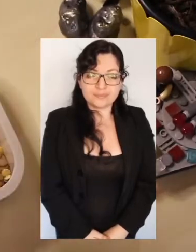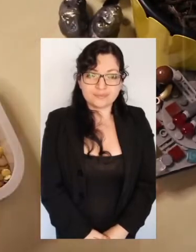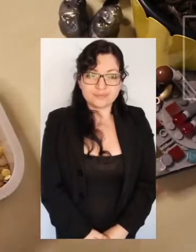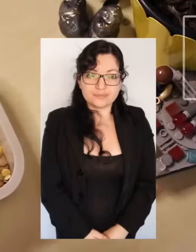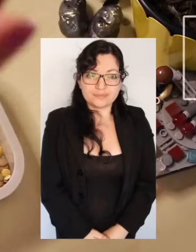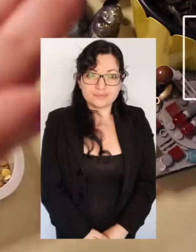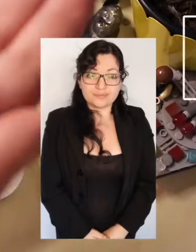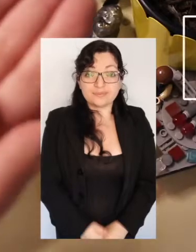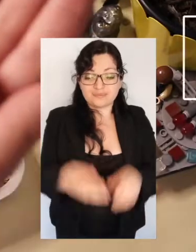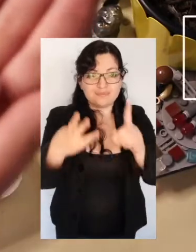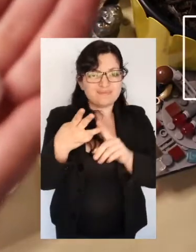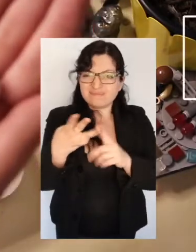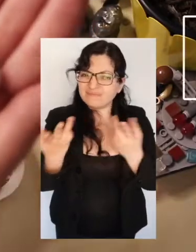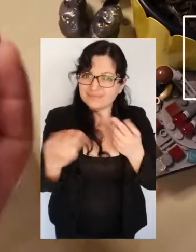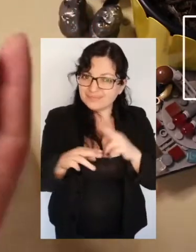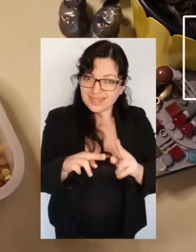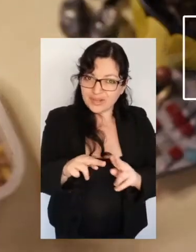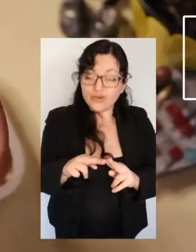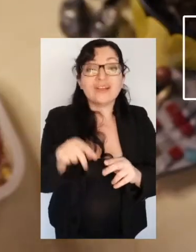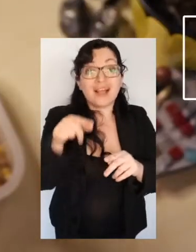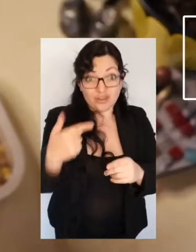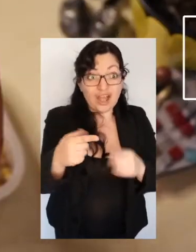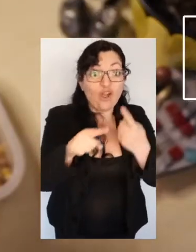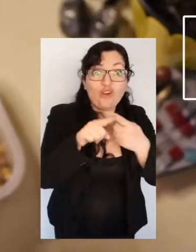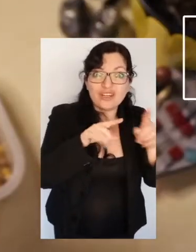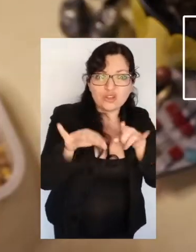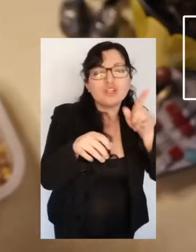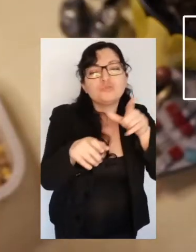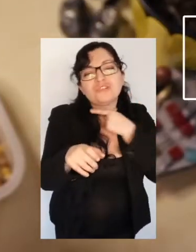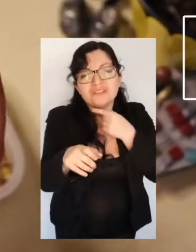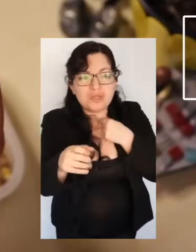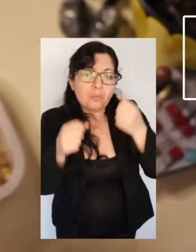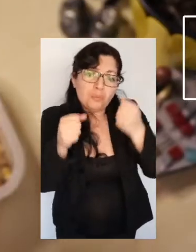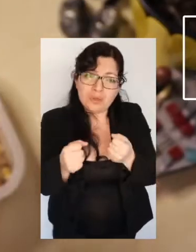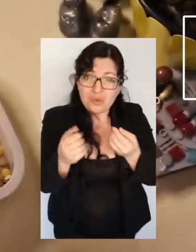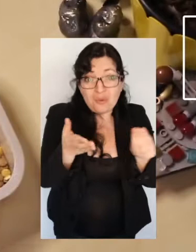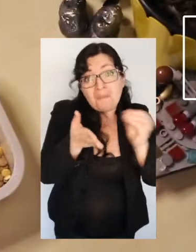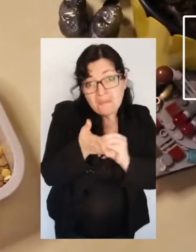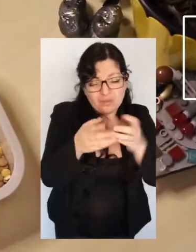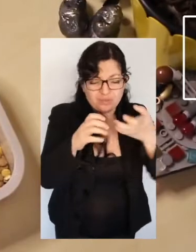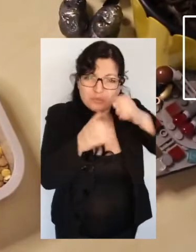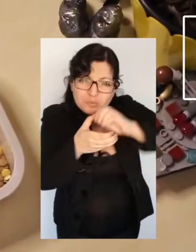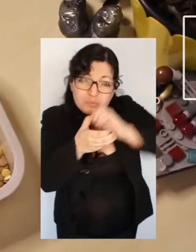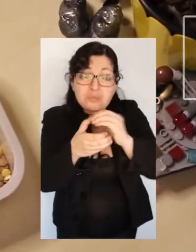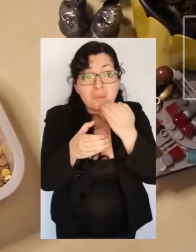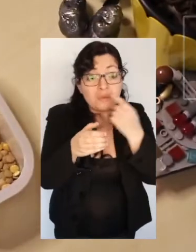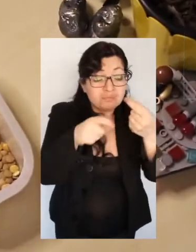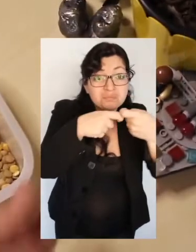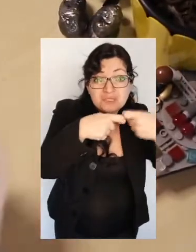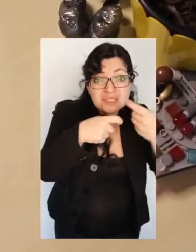3. Agrega los detalles que desees. Puedes poner más masa o más piedrecillas.